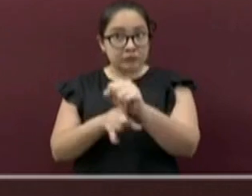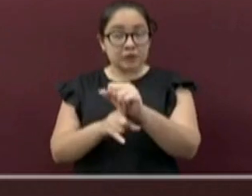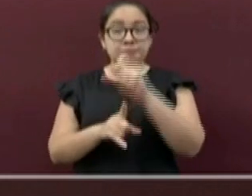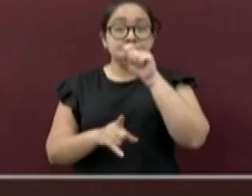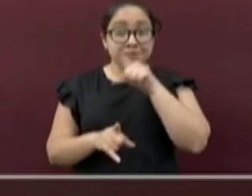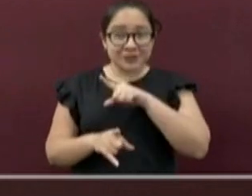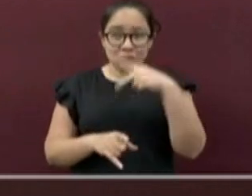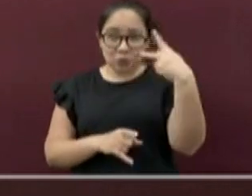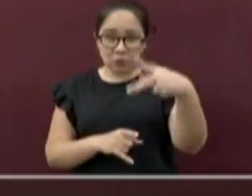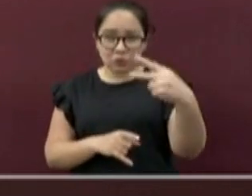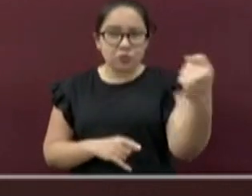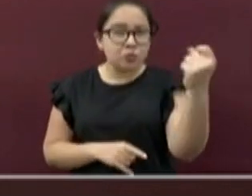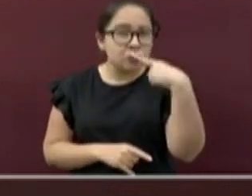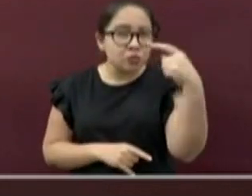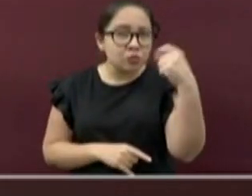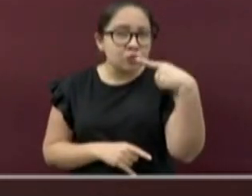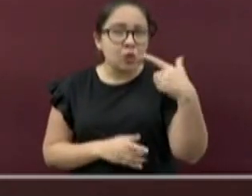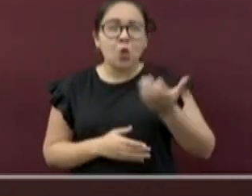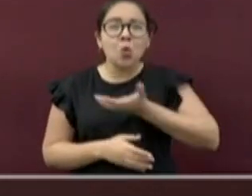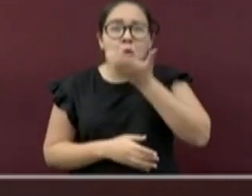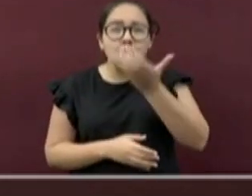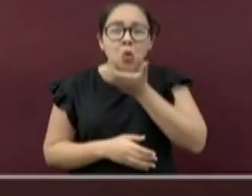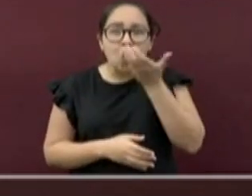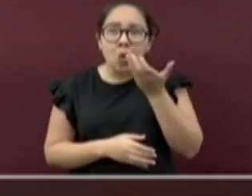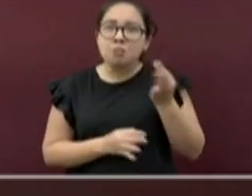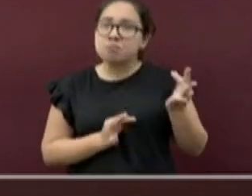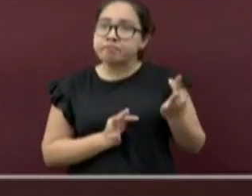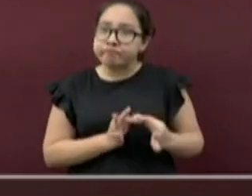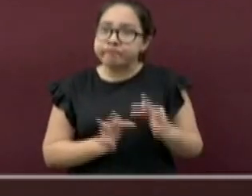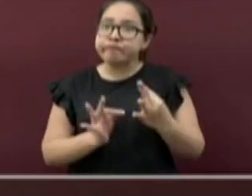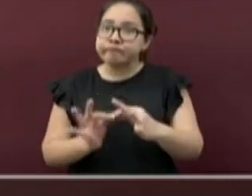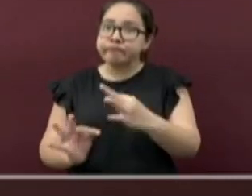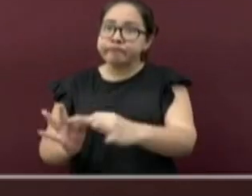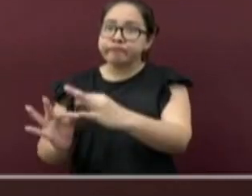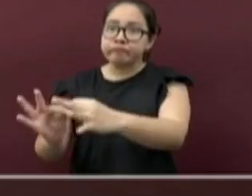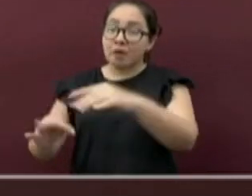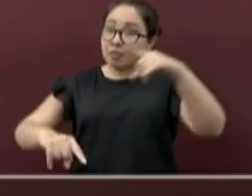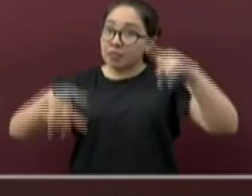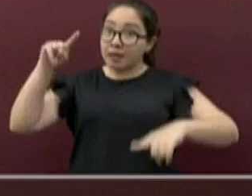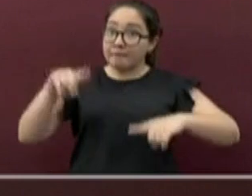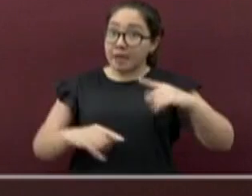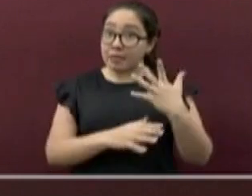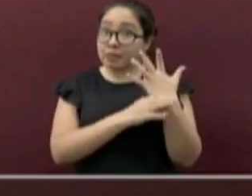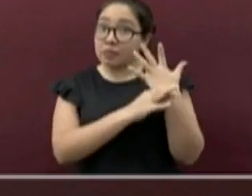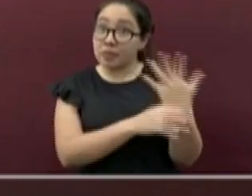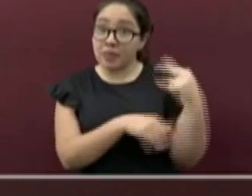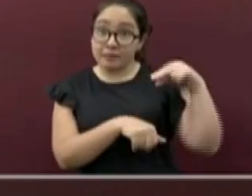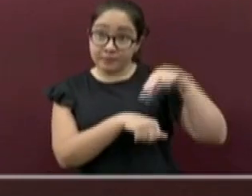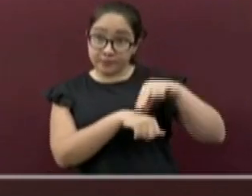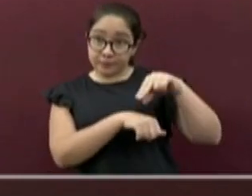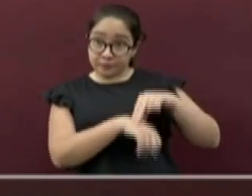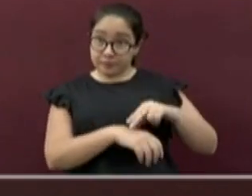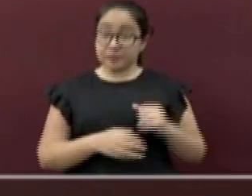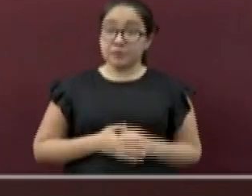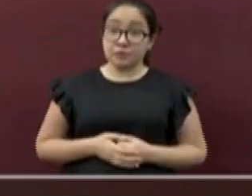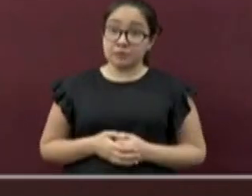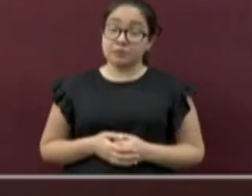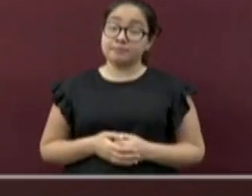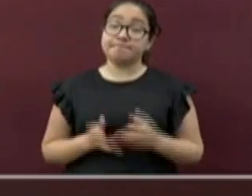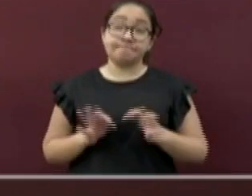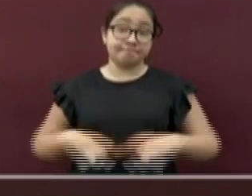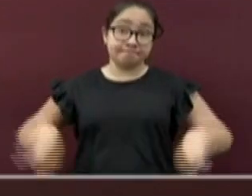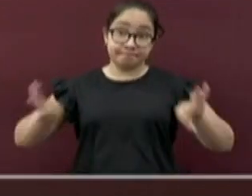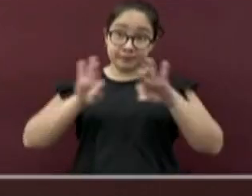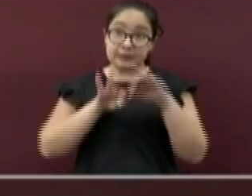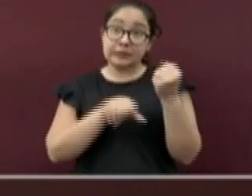como se los haya recetado su médico. Mantener un buen control del